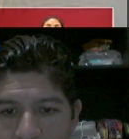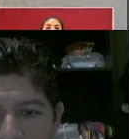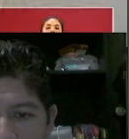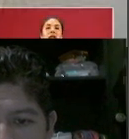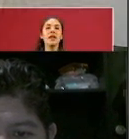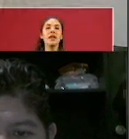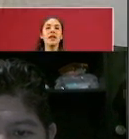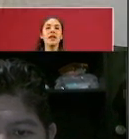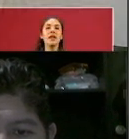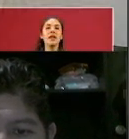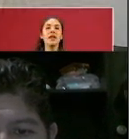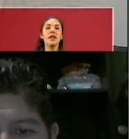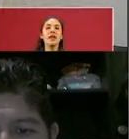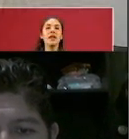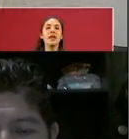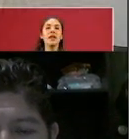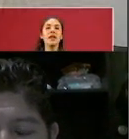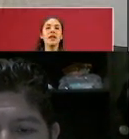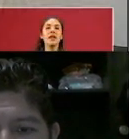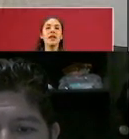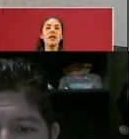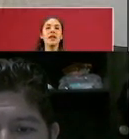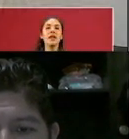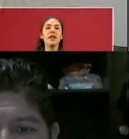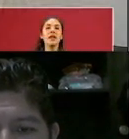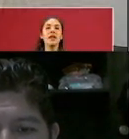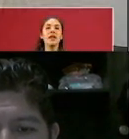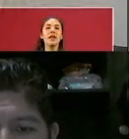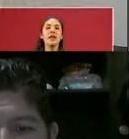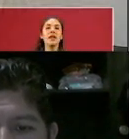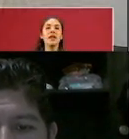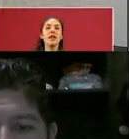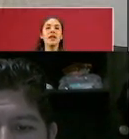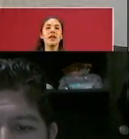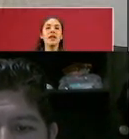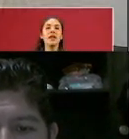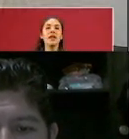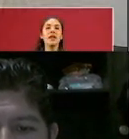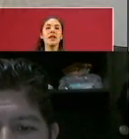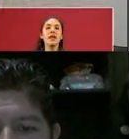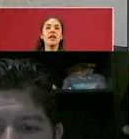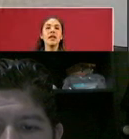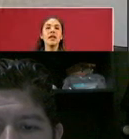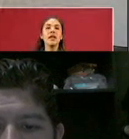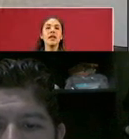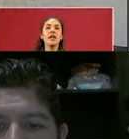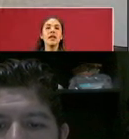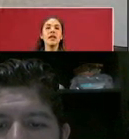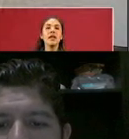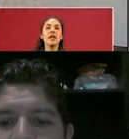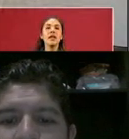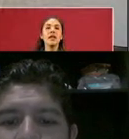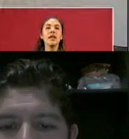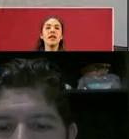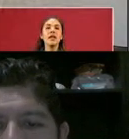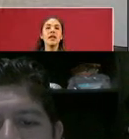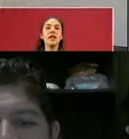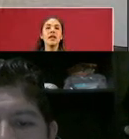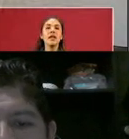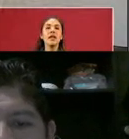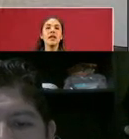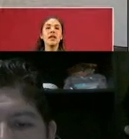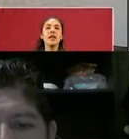nuestro buen amigo estadística política youtuber también dice periodista grosera así le faltó al respeto al doctor